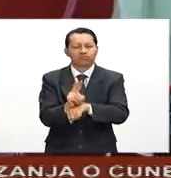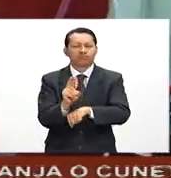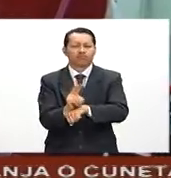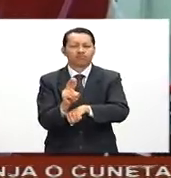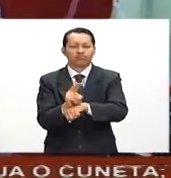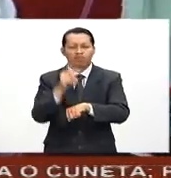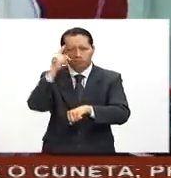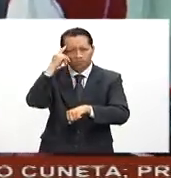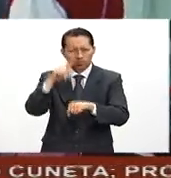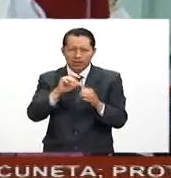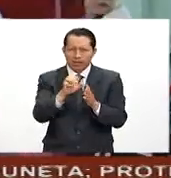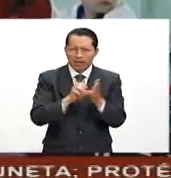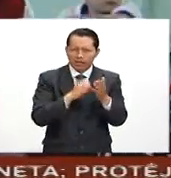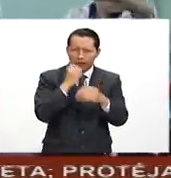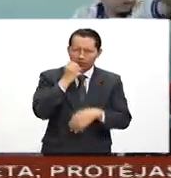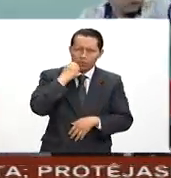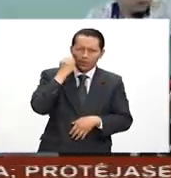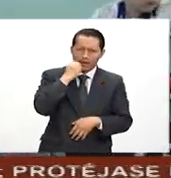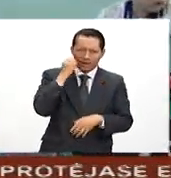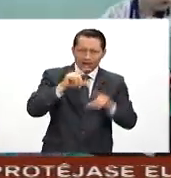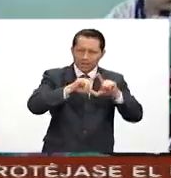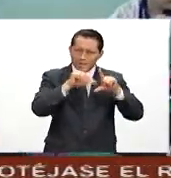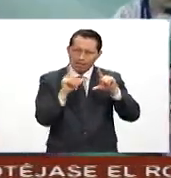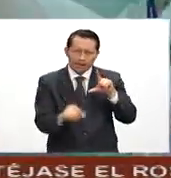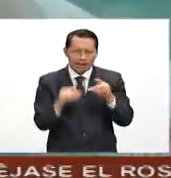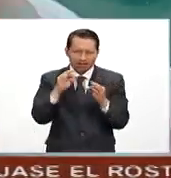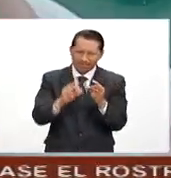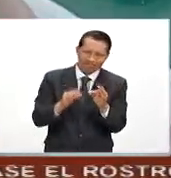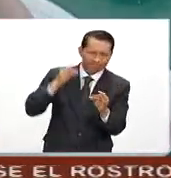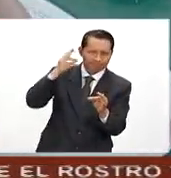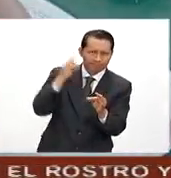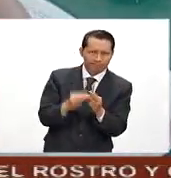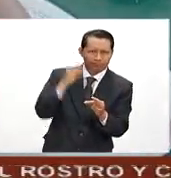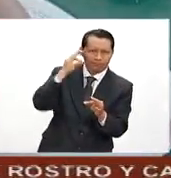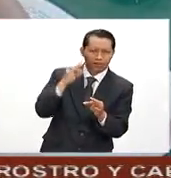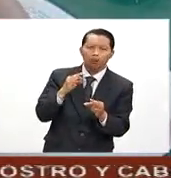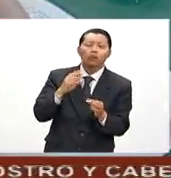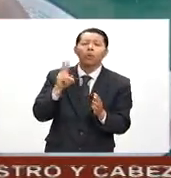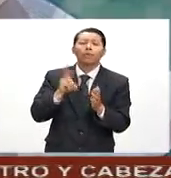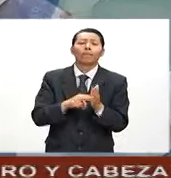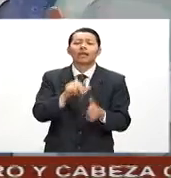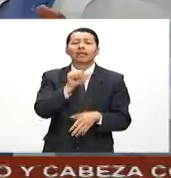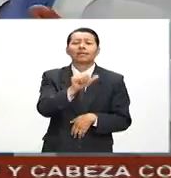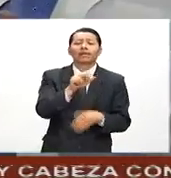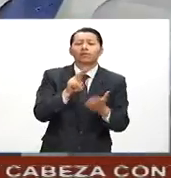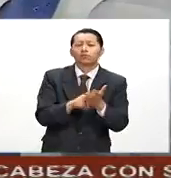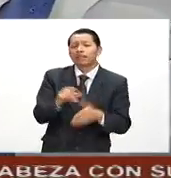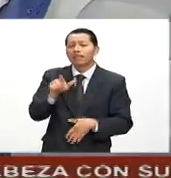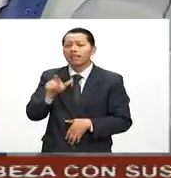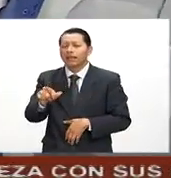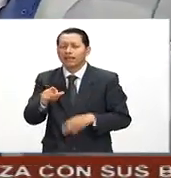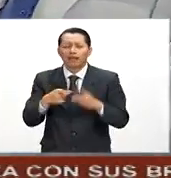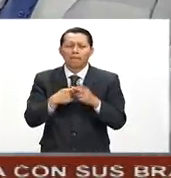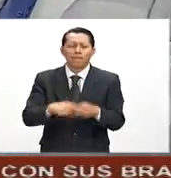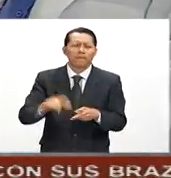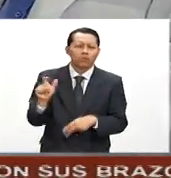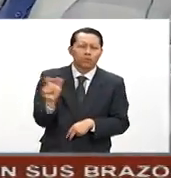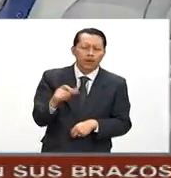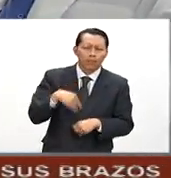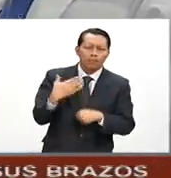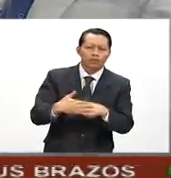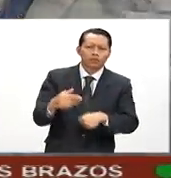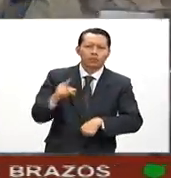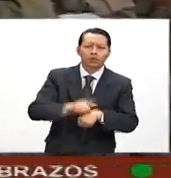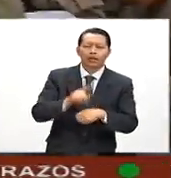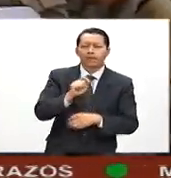se cumpla con el calendario escolar en todo el país. El ciclo 2016-2017 va a comenzar el 22 de